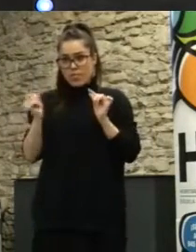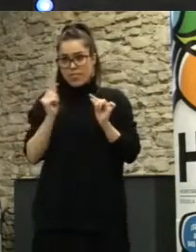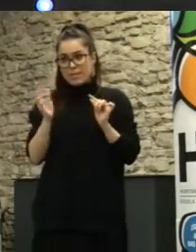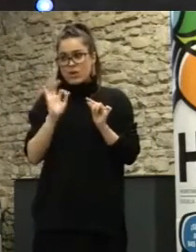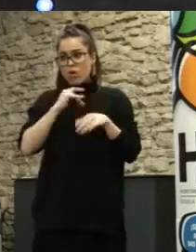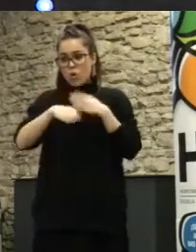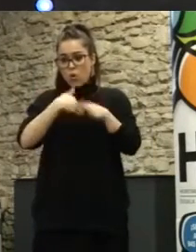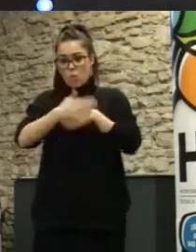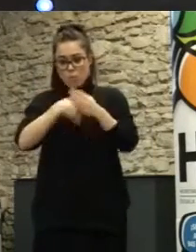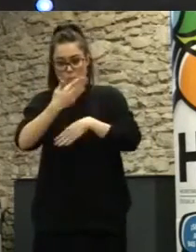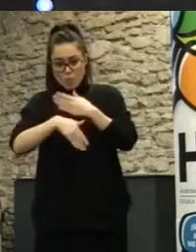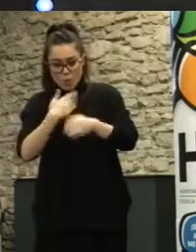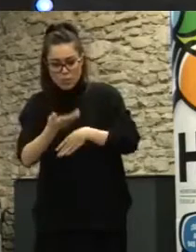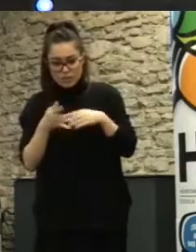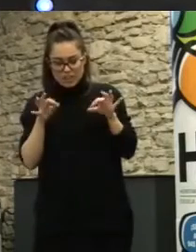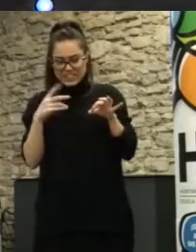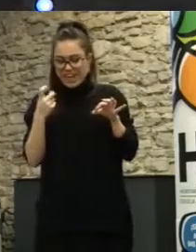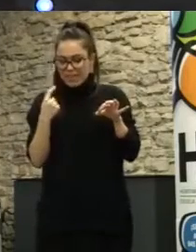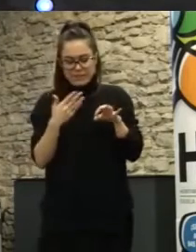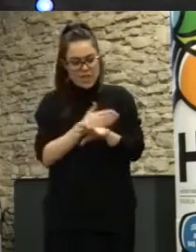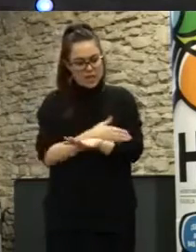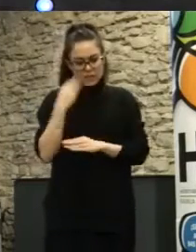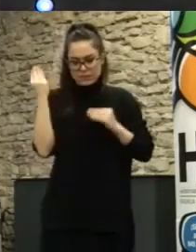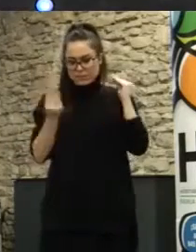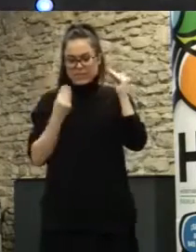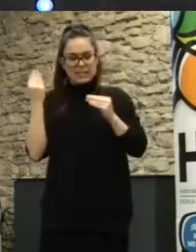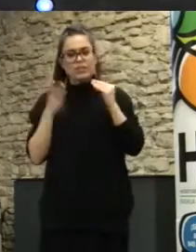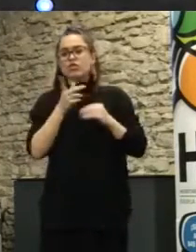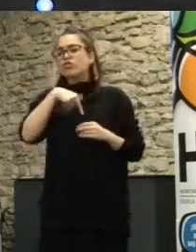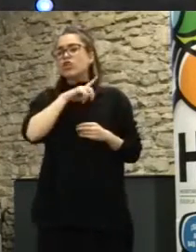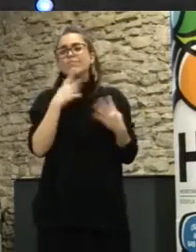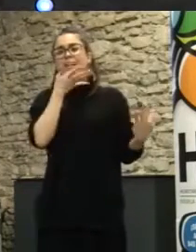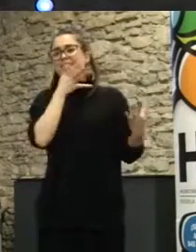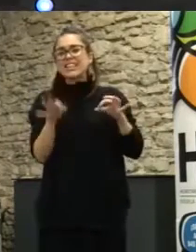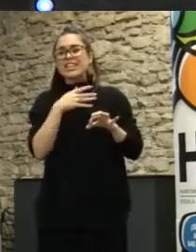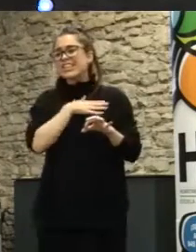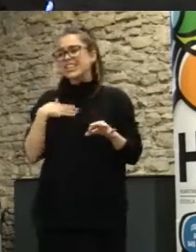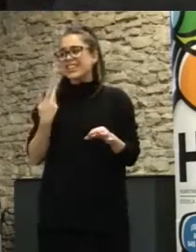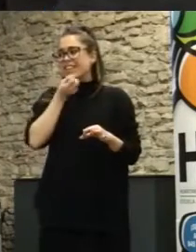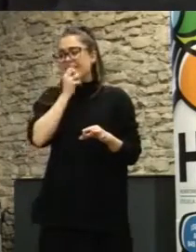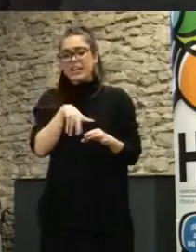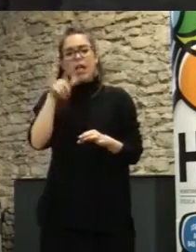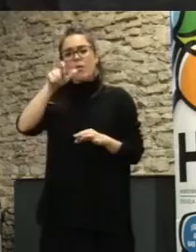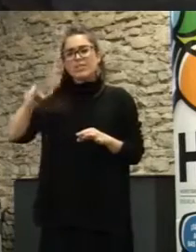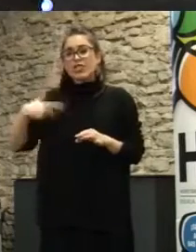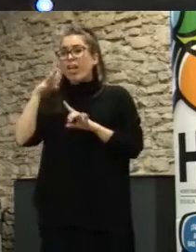tipo, desde luego tengamos un criterio muy claro sobre a quién queremos llegar y a quién estamos dejando de lado.